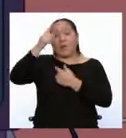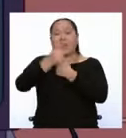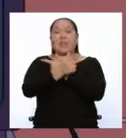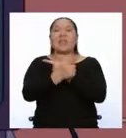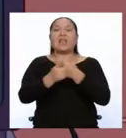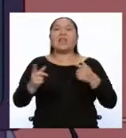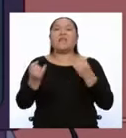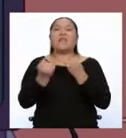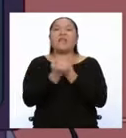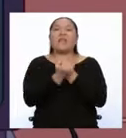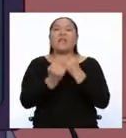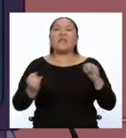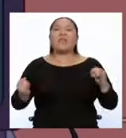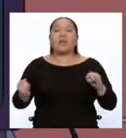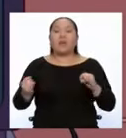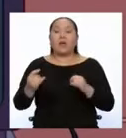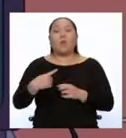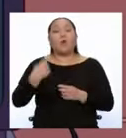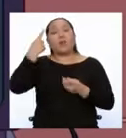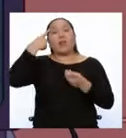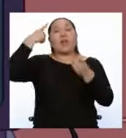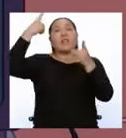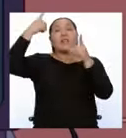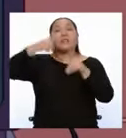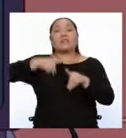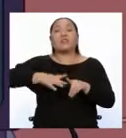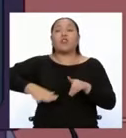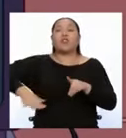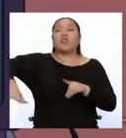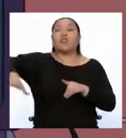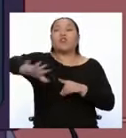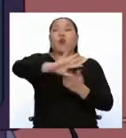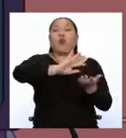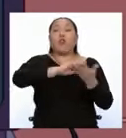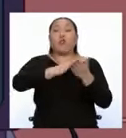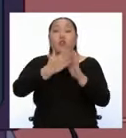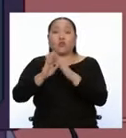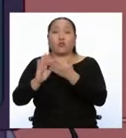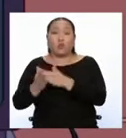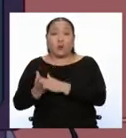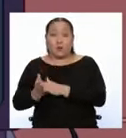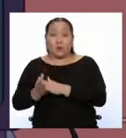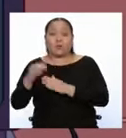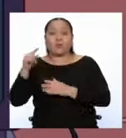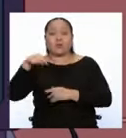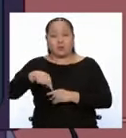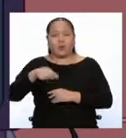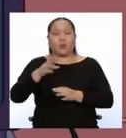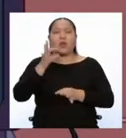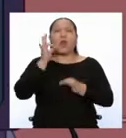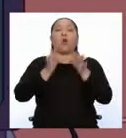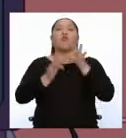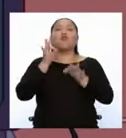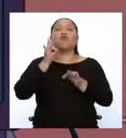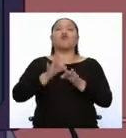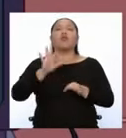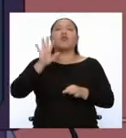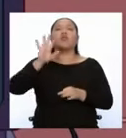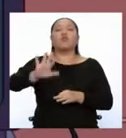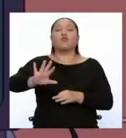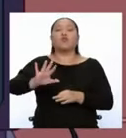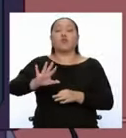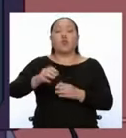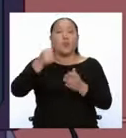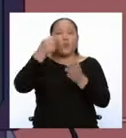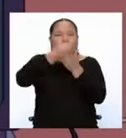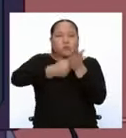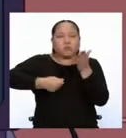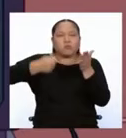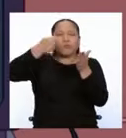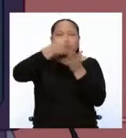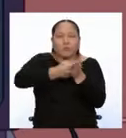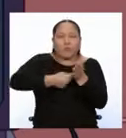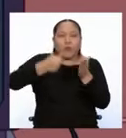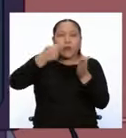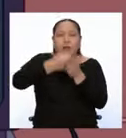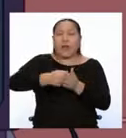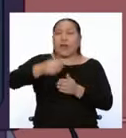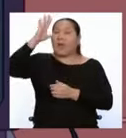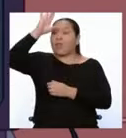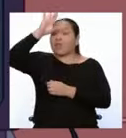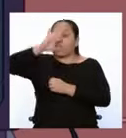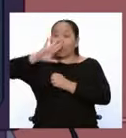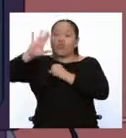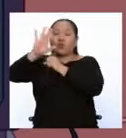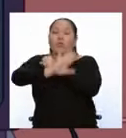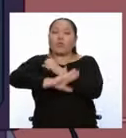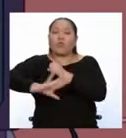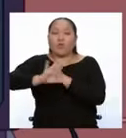independiente por la voluntad general de los pueblos y por la justicia de su causa que Dios defiende. ¡Viva